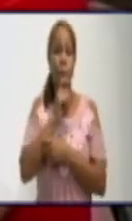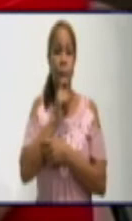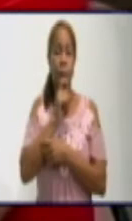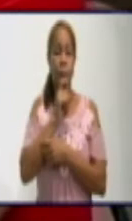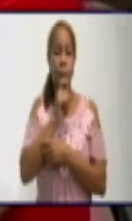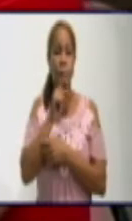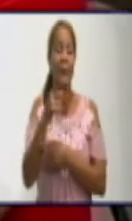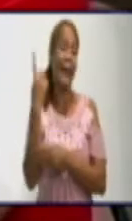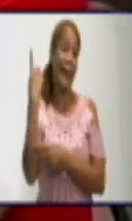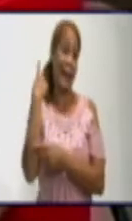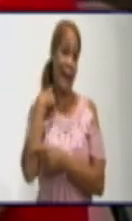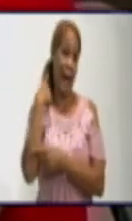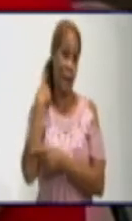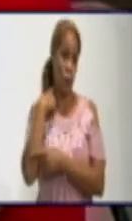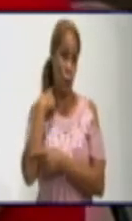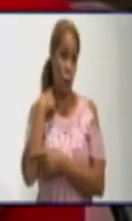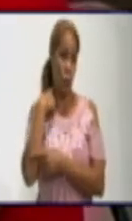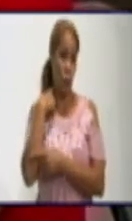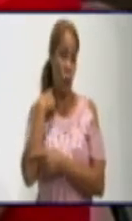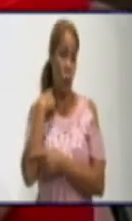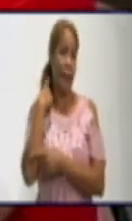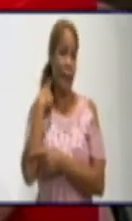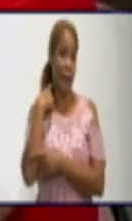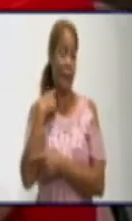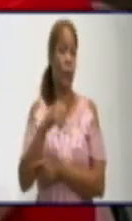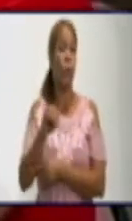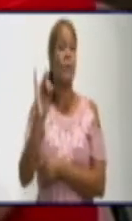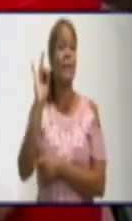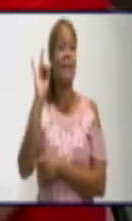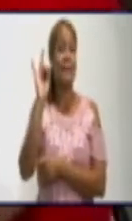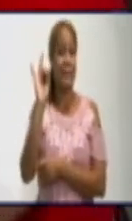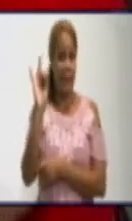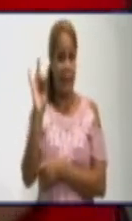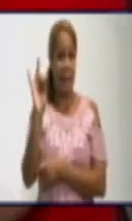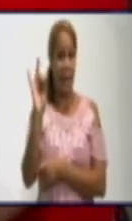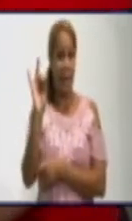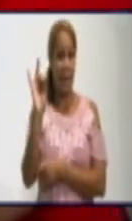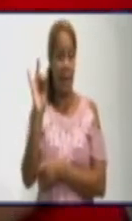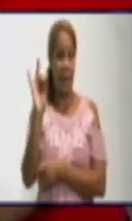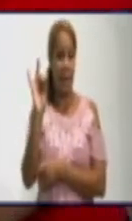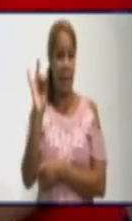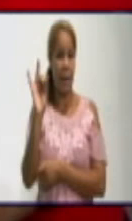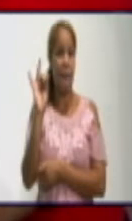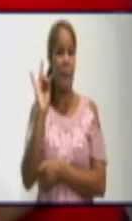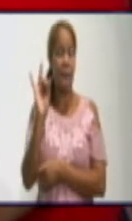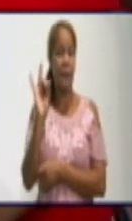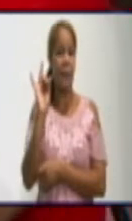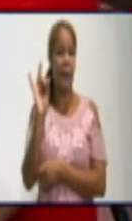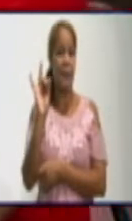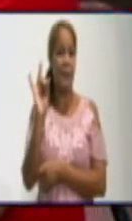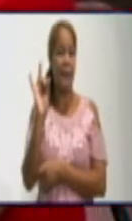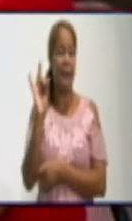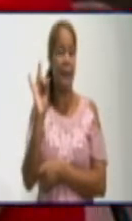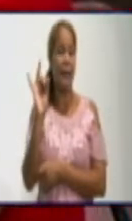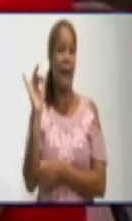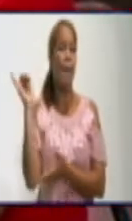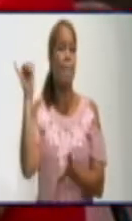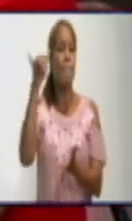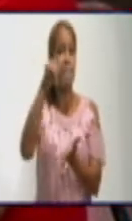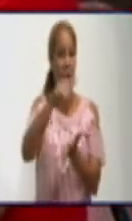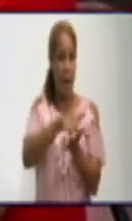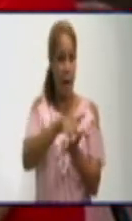280 pesos entre los 7 viajes, eso da 40 pesos y usted va a pagar entonces 40 pesos por cada viaje de